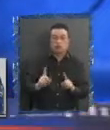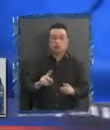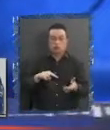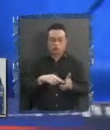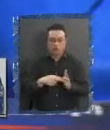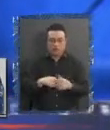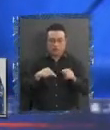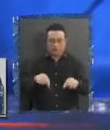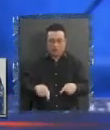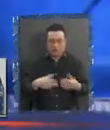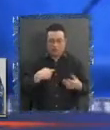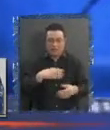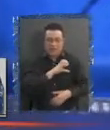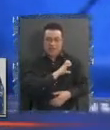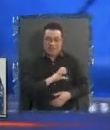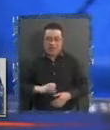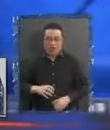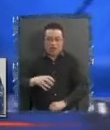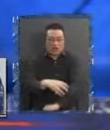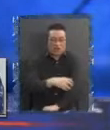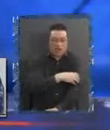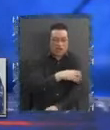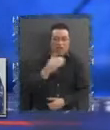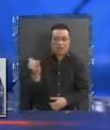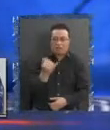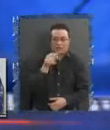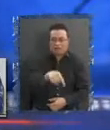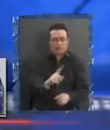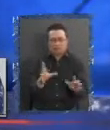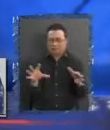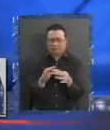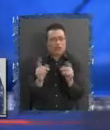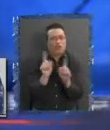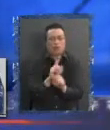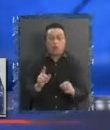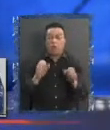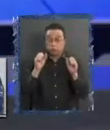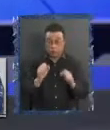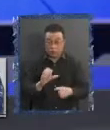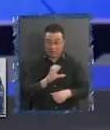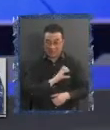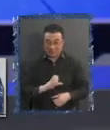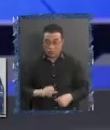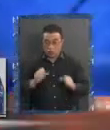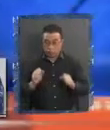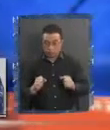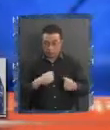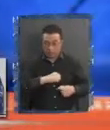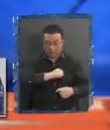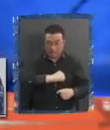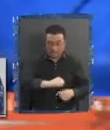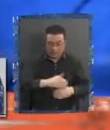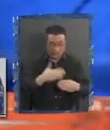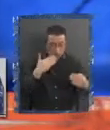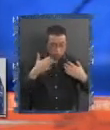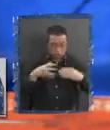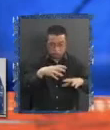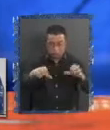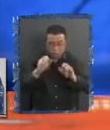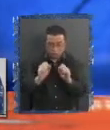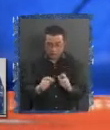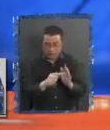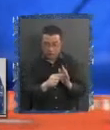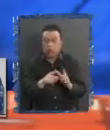la calificación De Estado regional Y de autonomía Sencillamente Pero ¿Se podría evitar la secesión A pesar de que lo dice acá? que Esto es lo